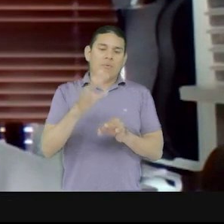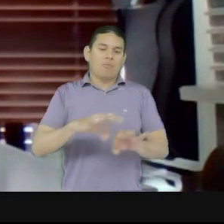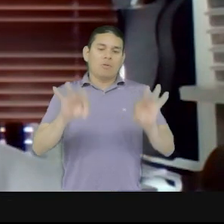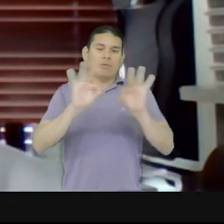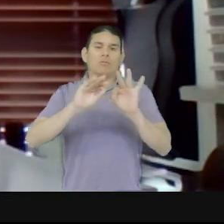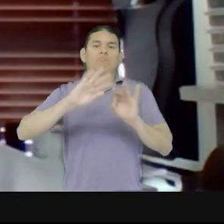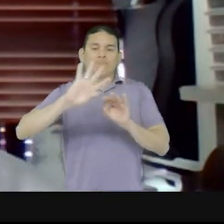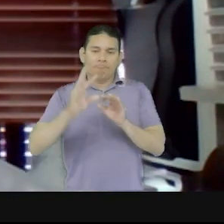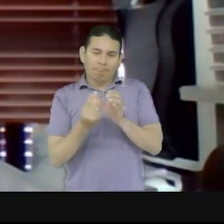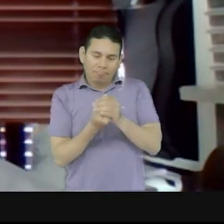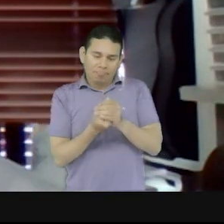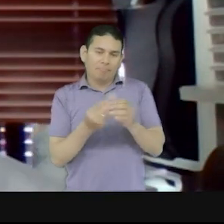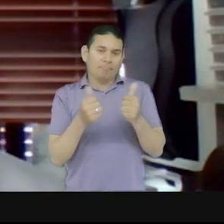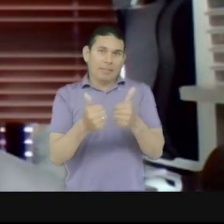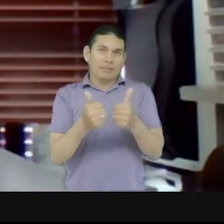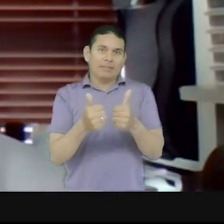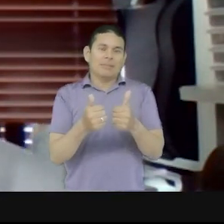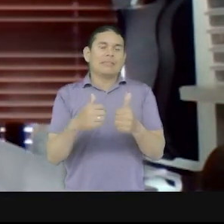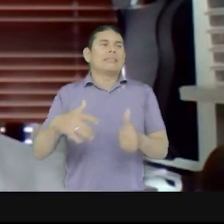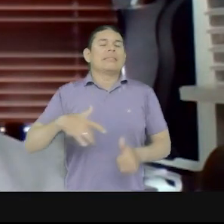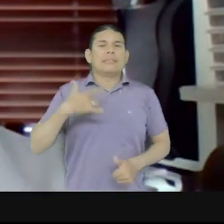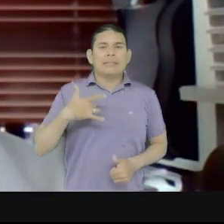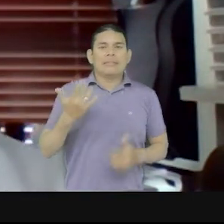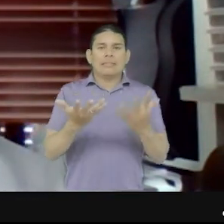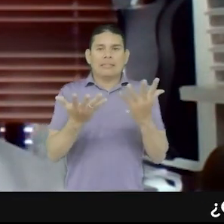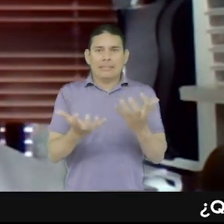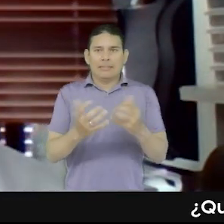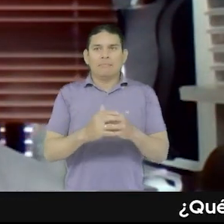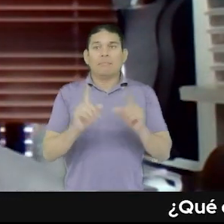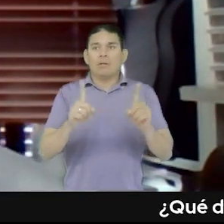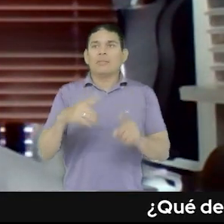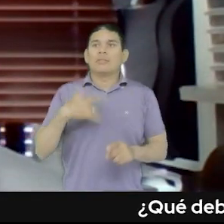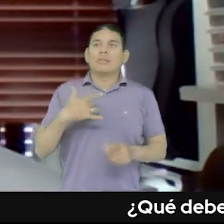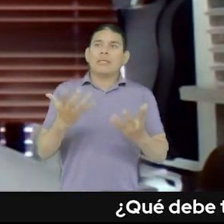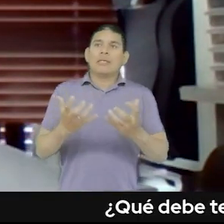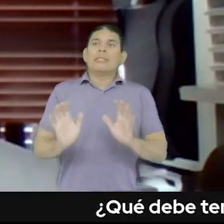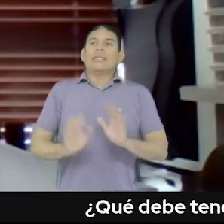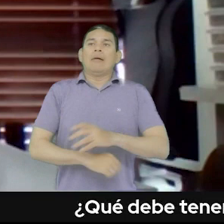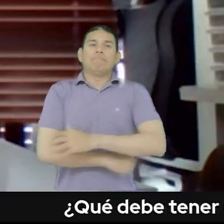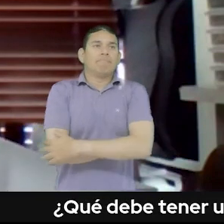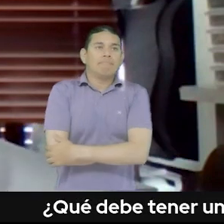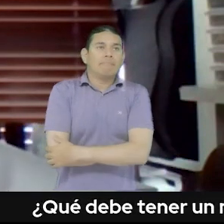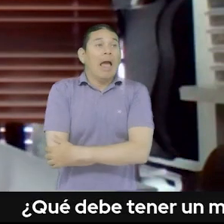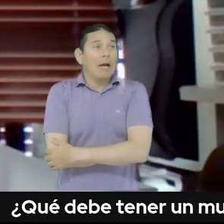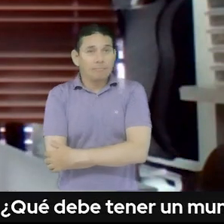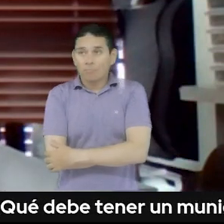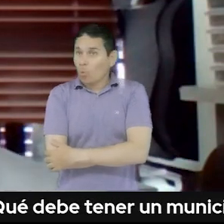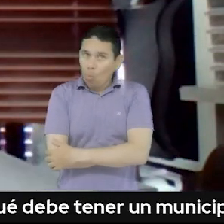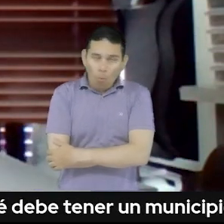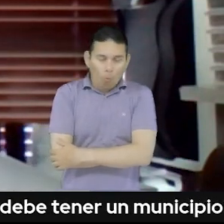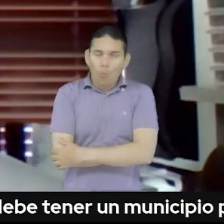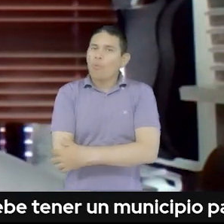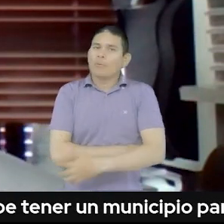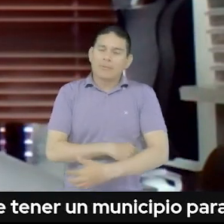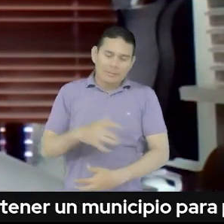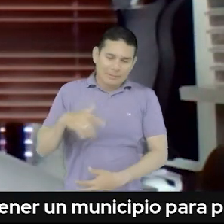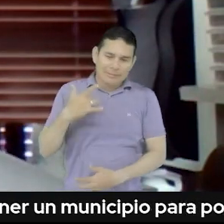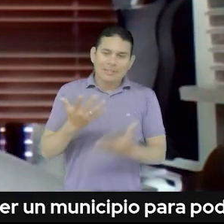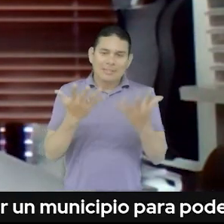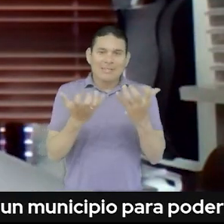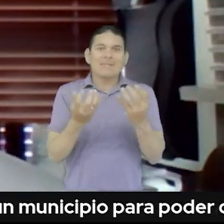territorio incluyente. Pero esa voluntad no puede quedarse solamente en el deseo. Esa voluntad tiene que